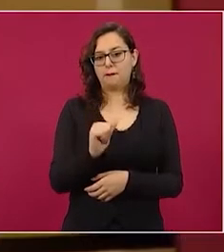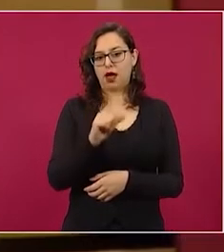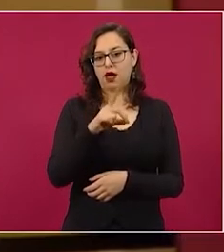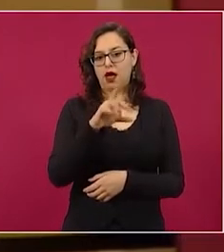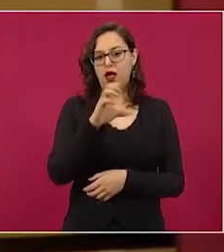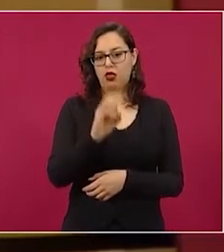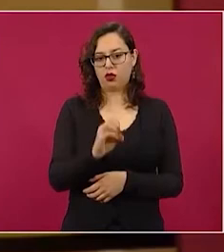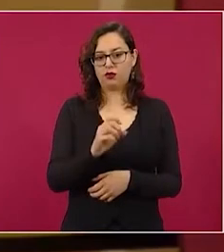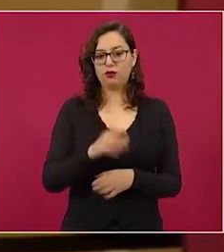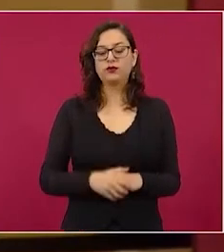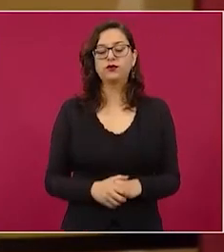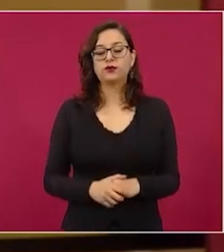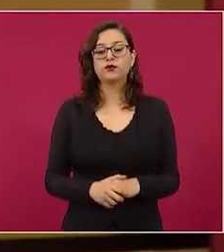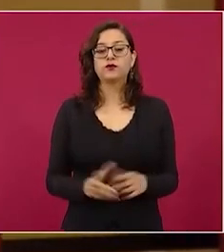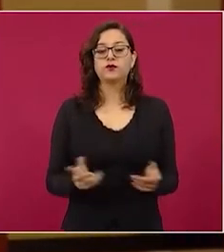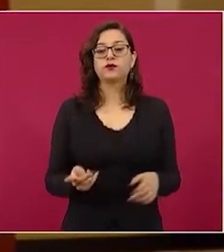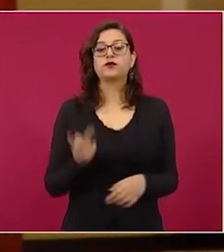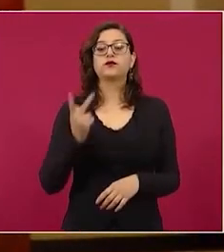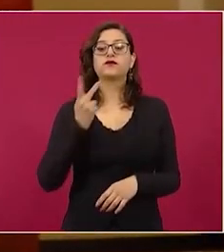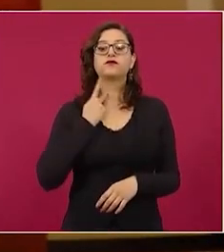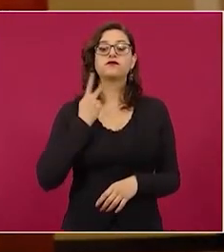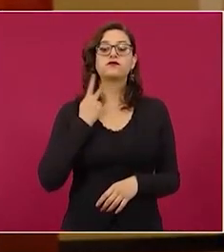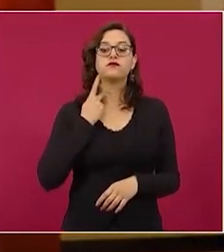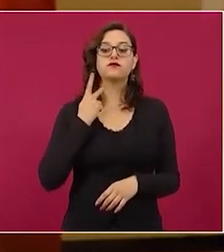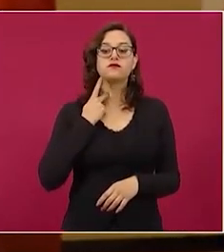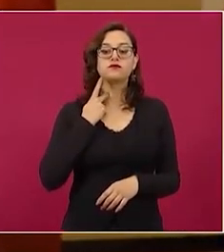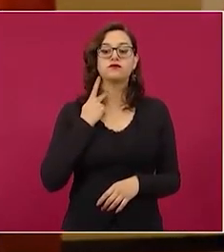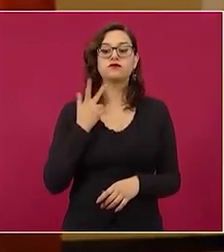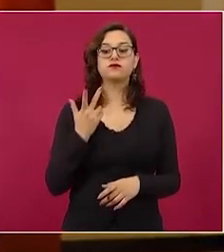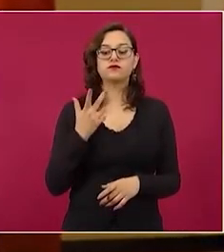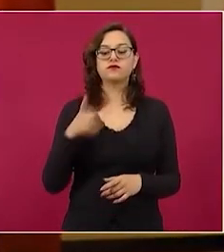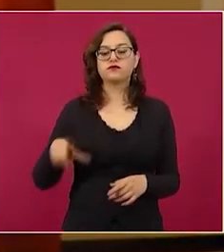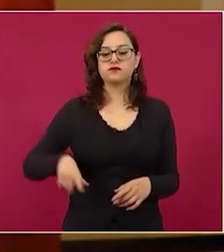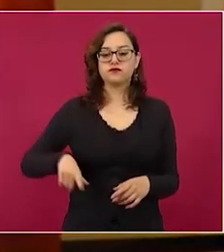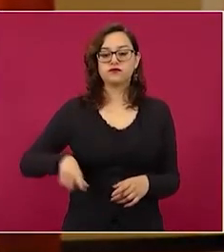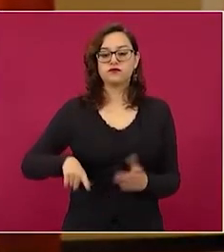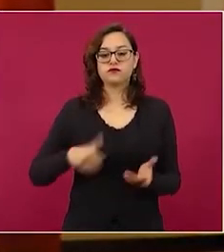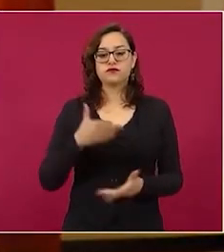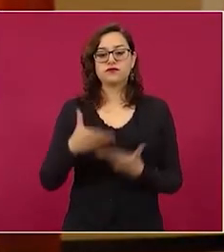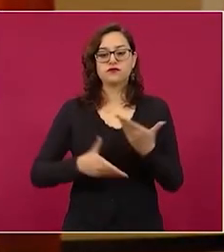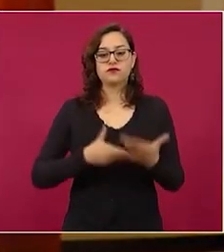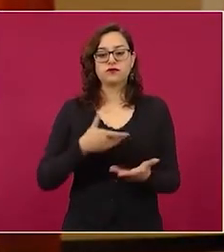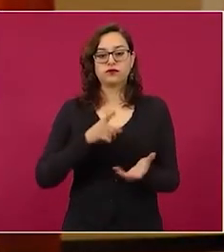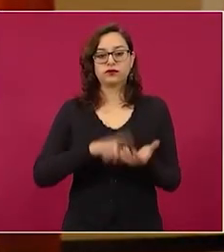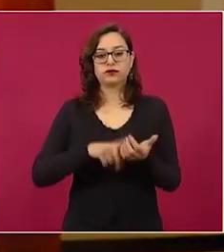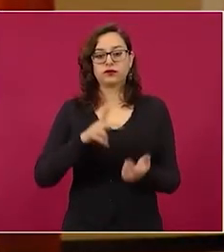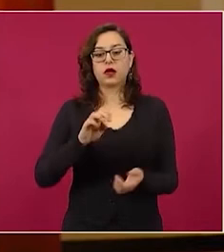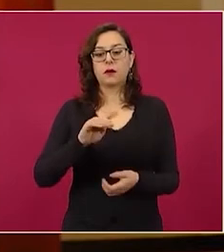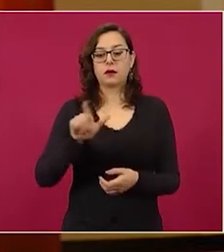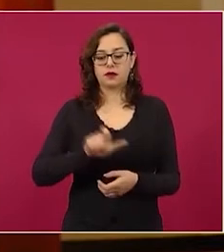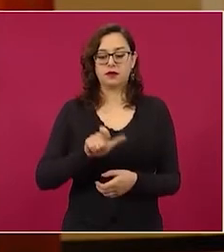apoyada por políticos encumbrados y funcionarios corruptos de petróleos mexicanos